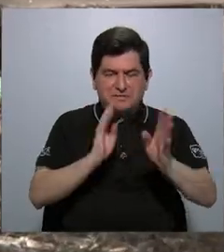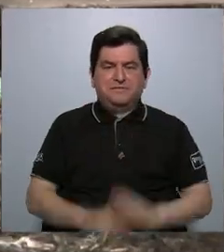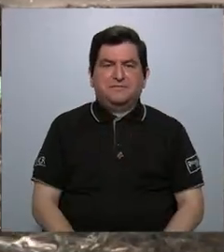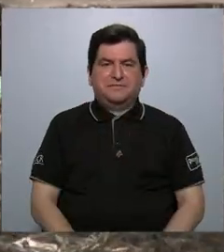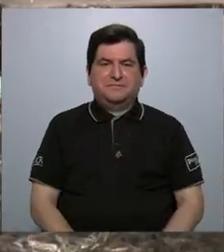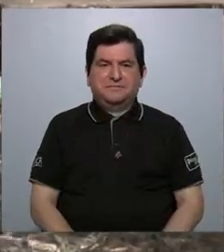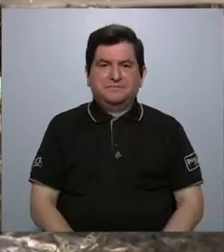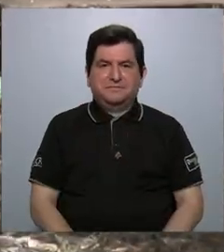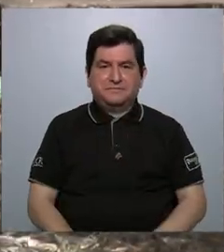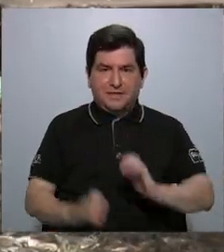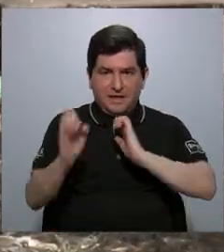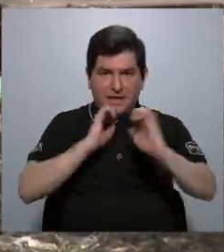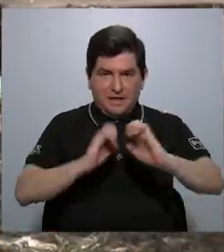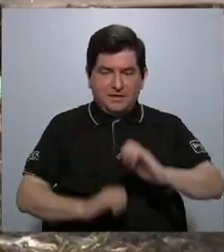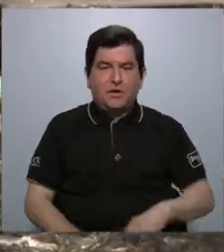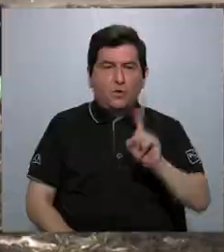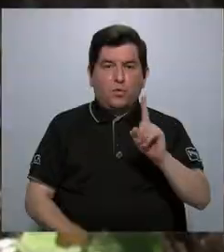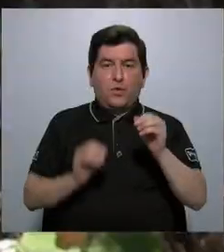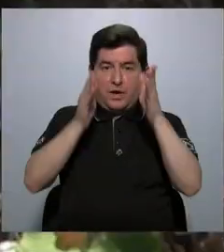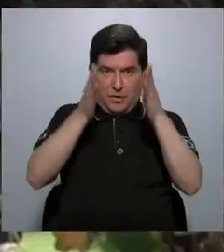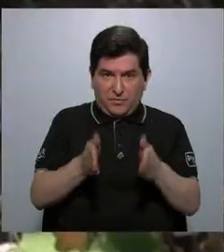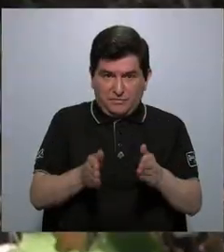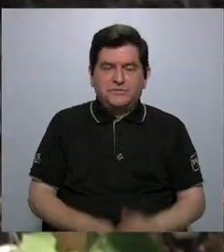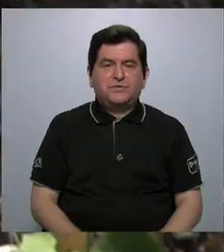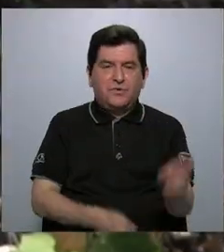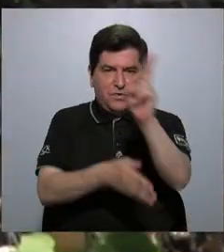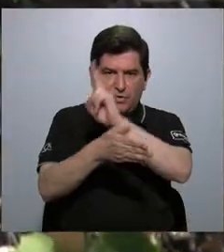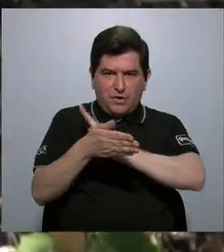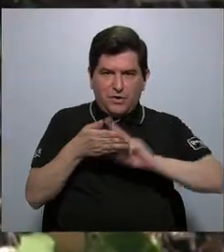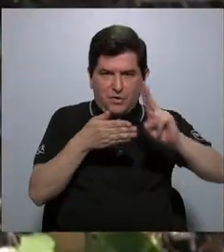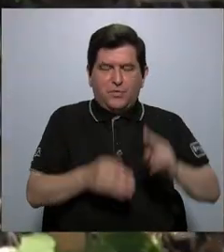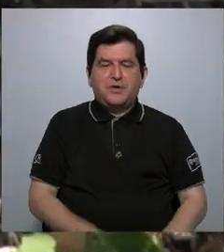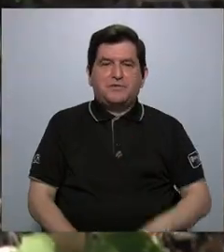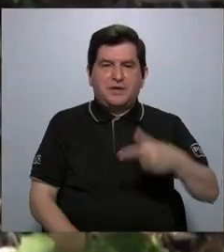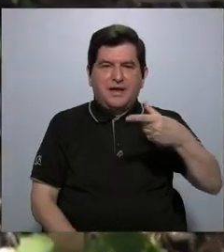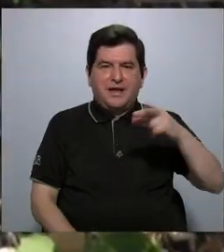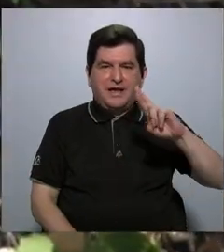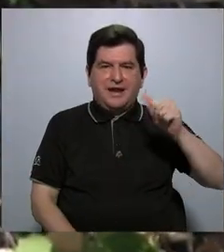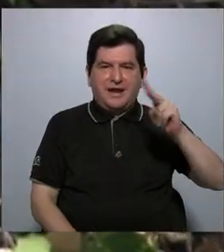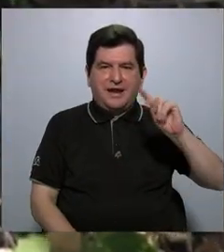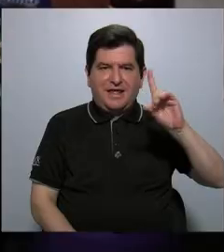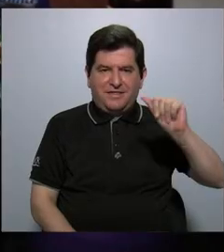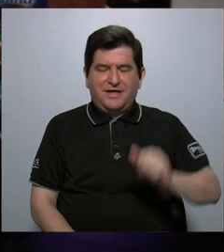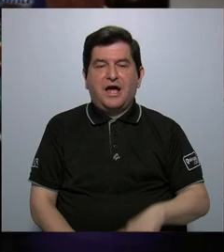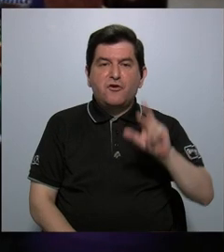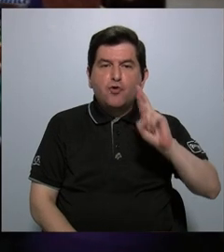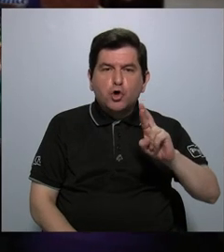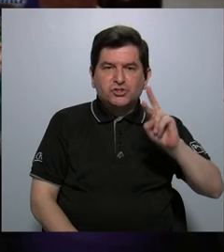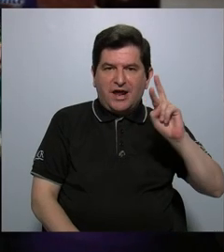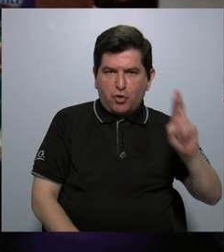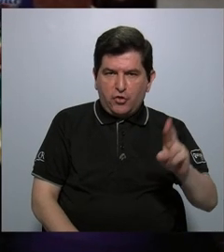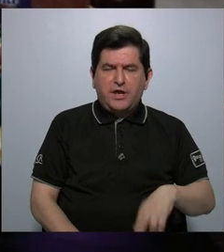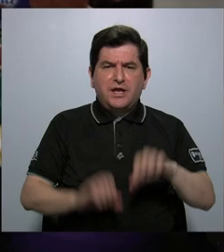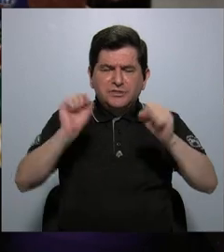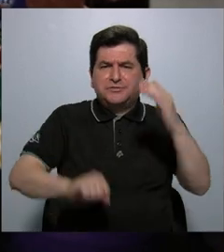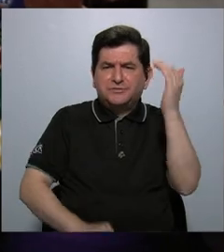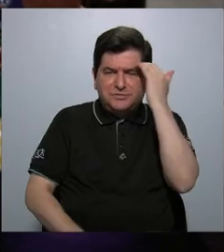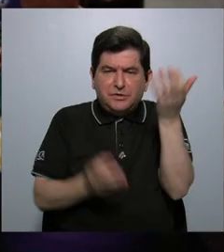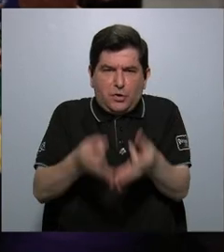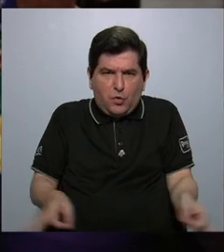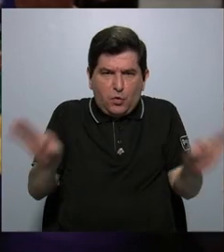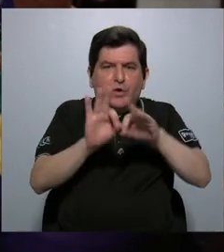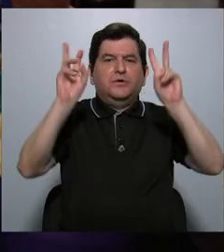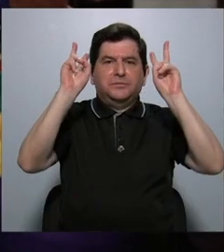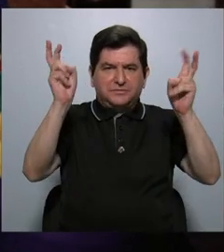así que en la entrevista con una profesora de la Universidad de Granada, Rosa Rodríguez, podrá conocer lo que